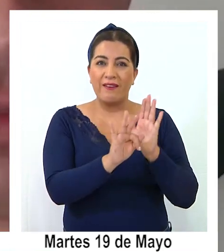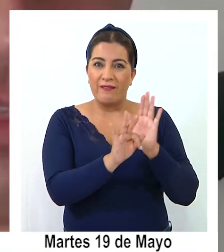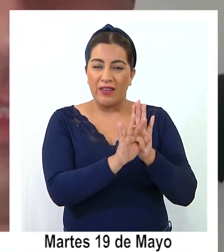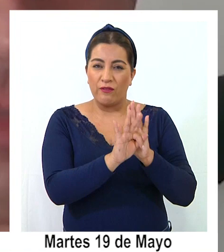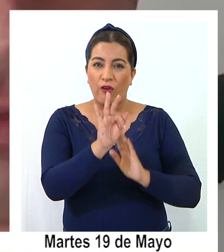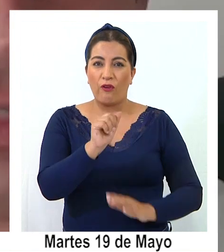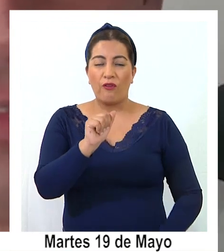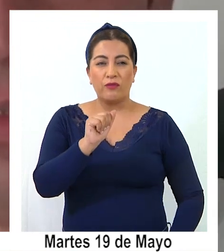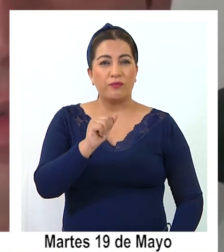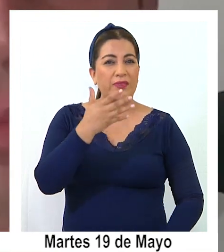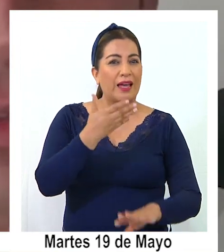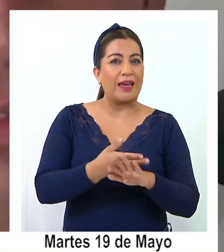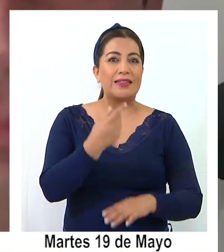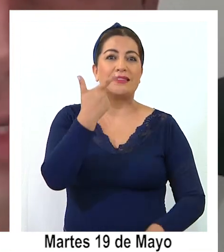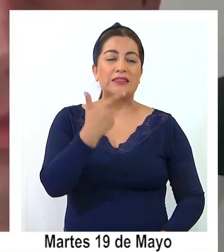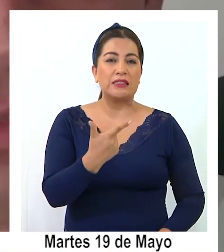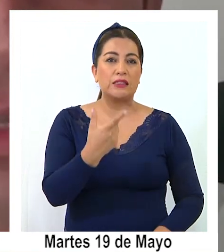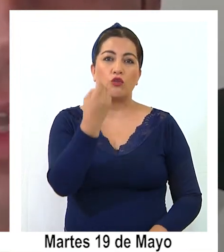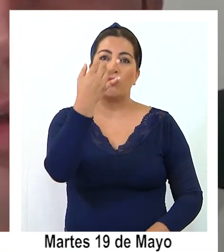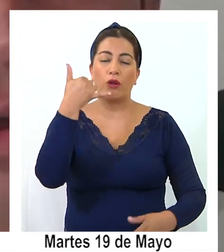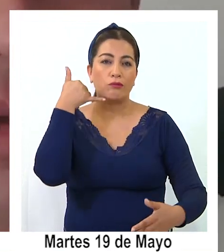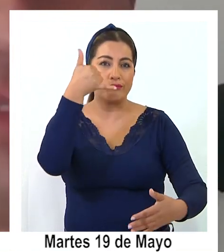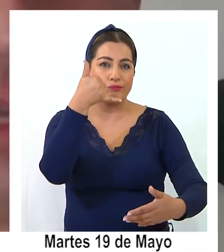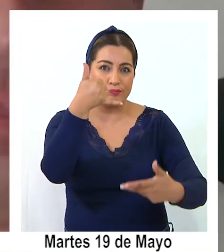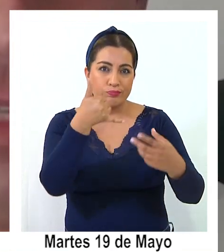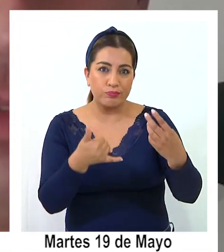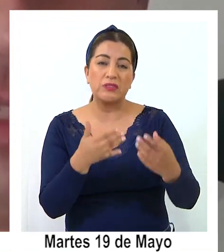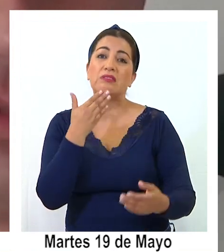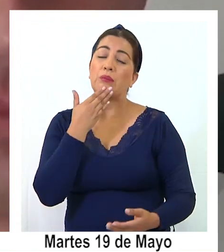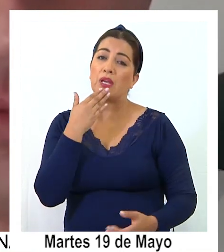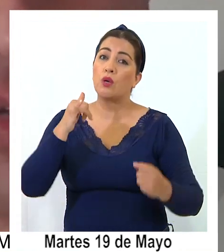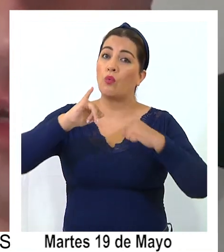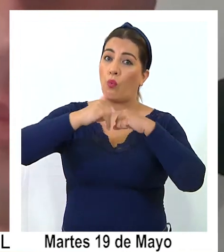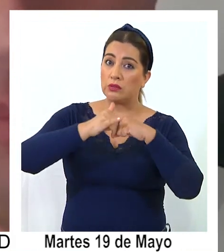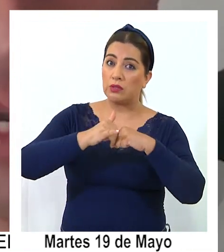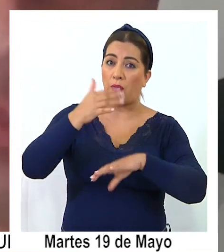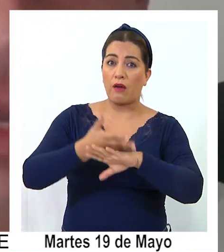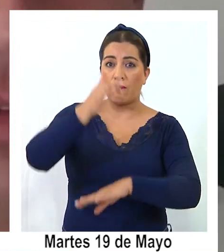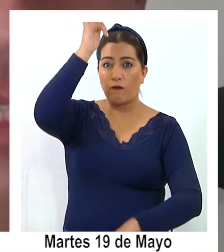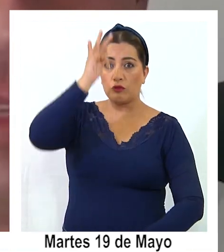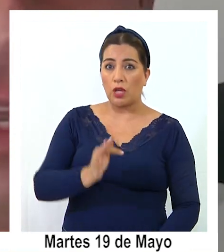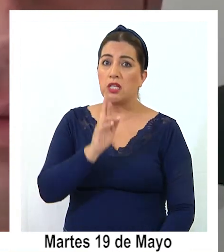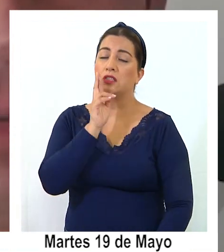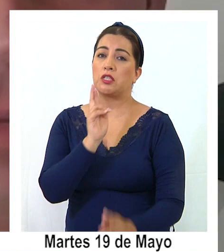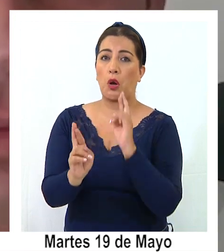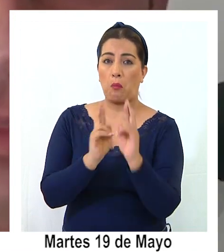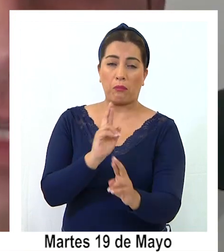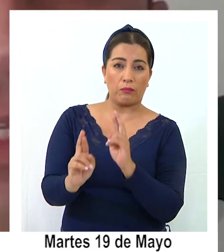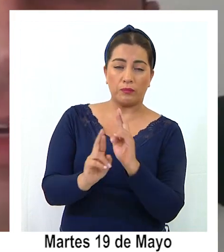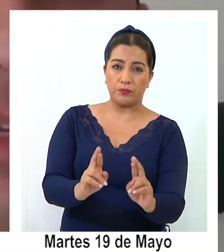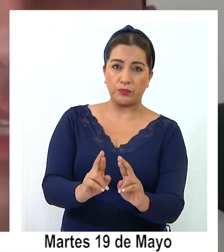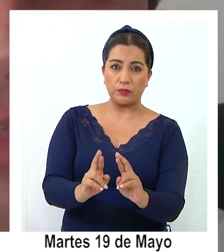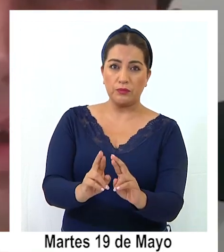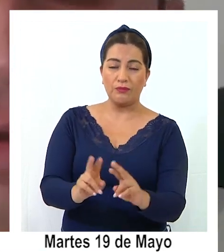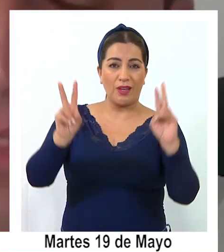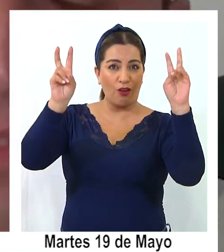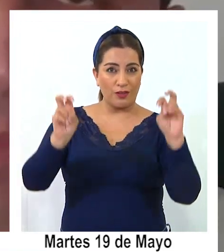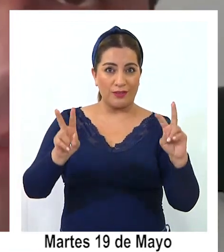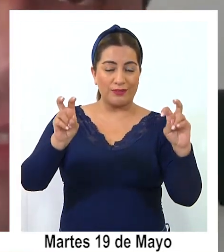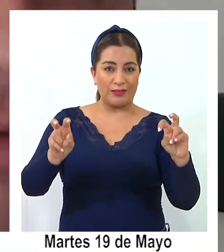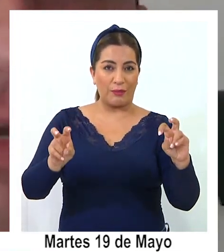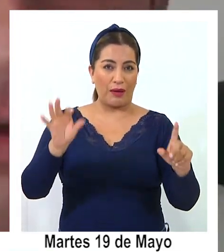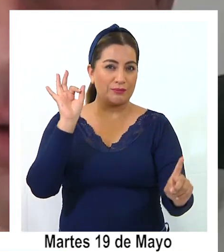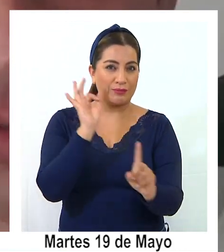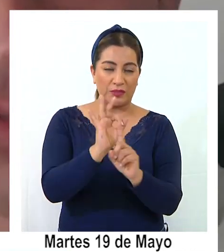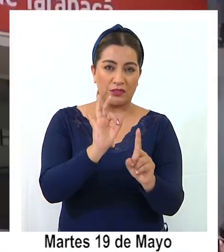Facebook, donde tenemos siete números dispuestos con WhatsApp, en donde nuestros funcionarios van a poder contestarles algunas preguntas relacionadas con este